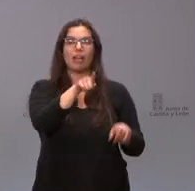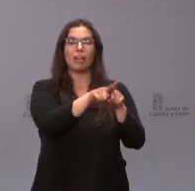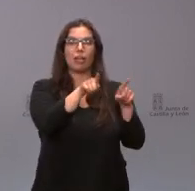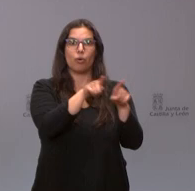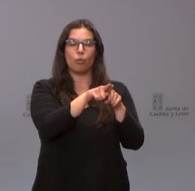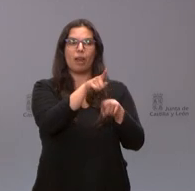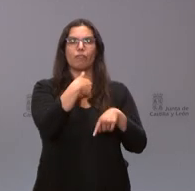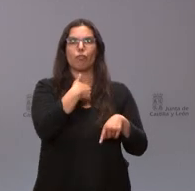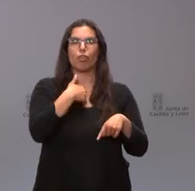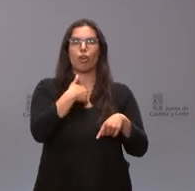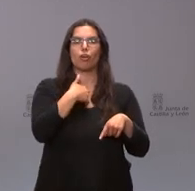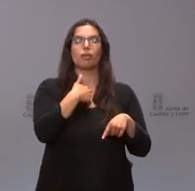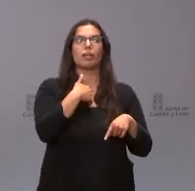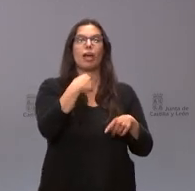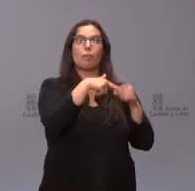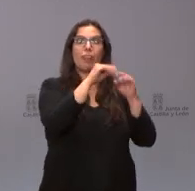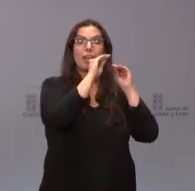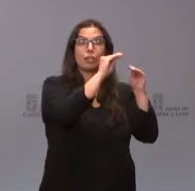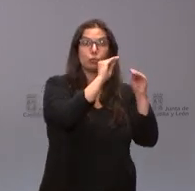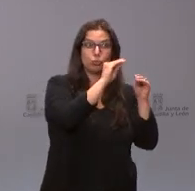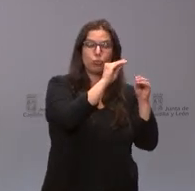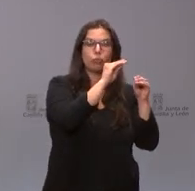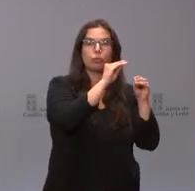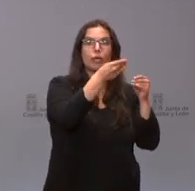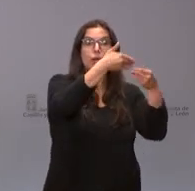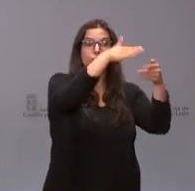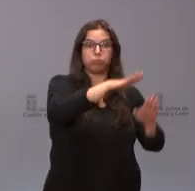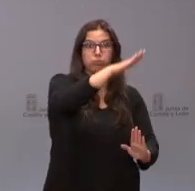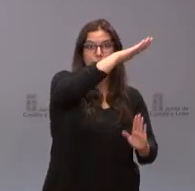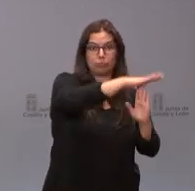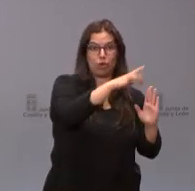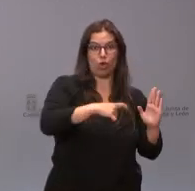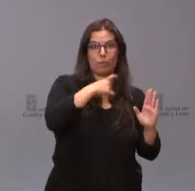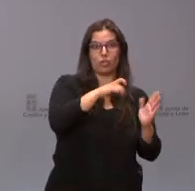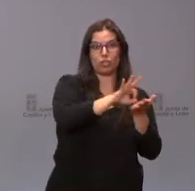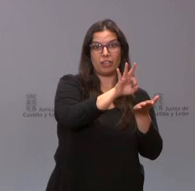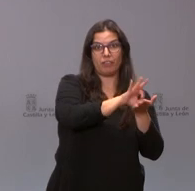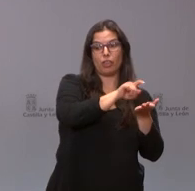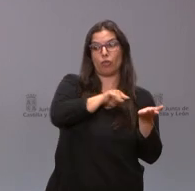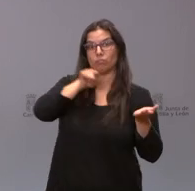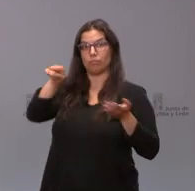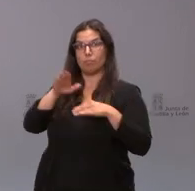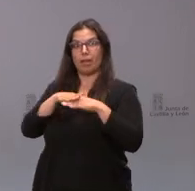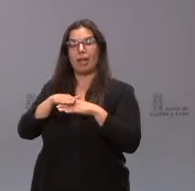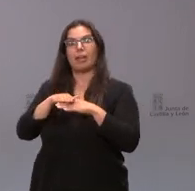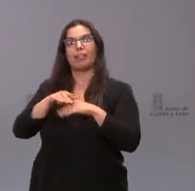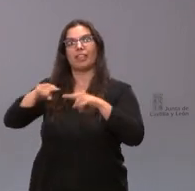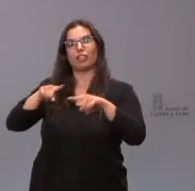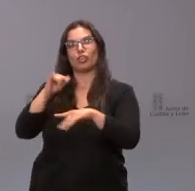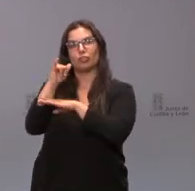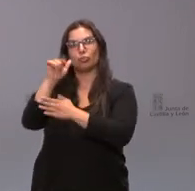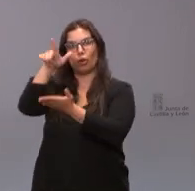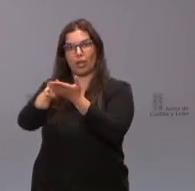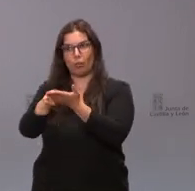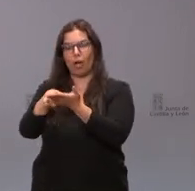ser director del Instituto de la Lengua tenía también unos honorarios aprobados por el Instituto y luego había una tercera vía